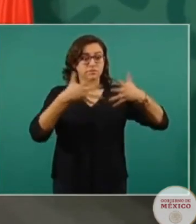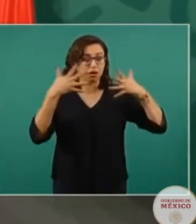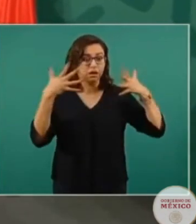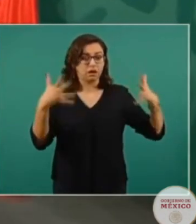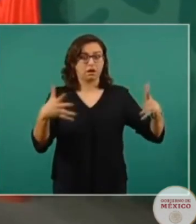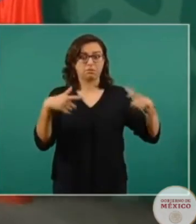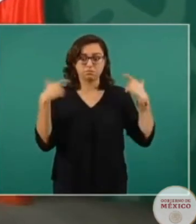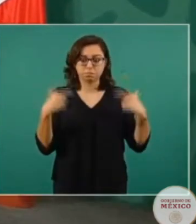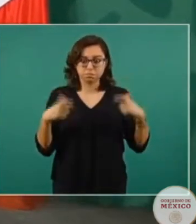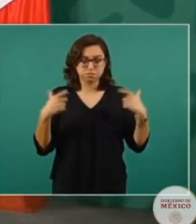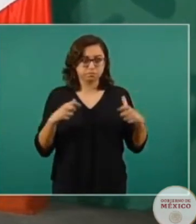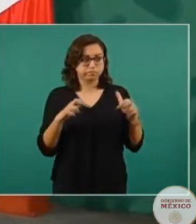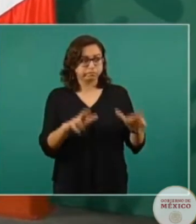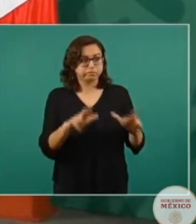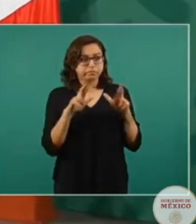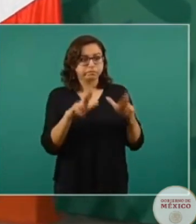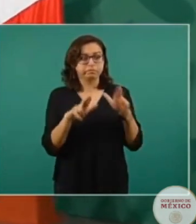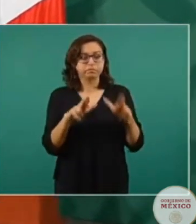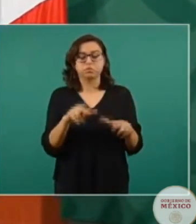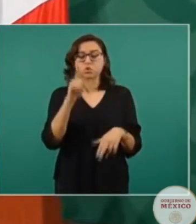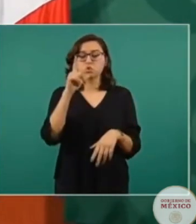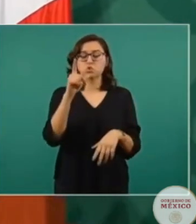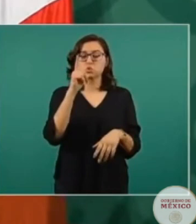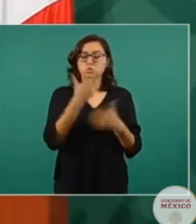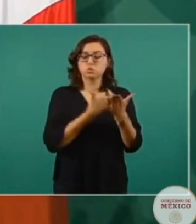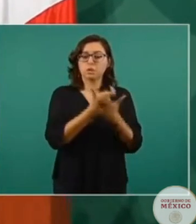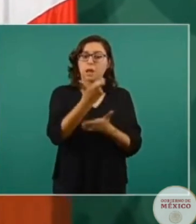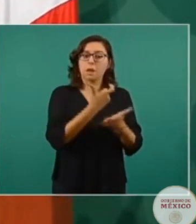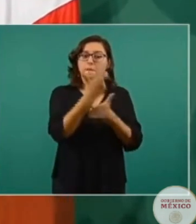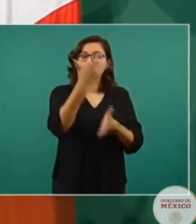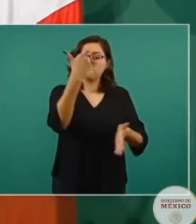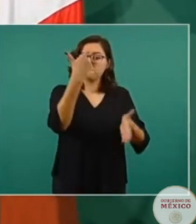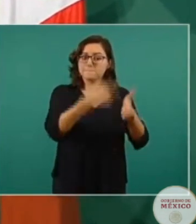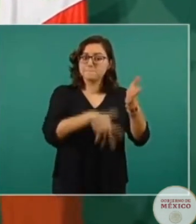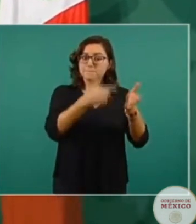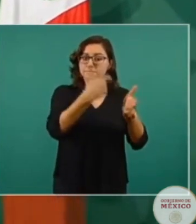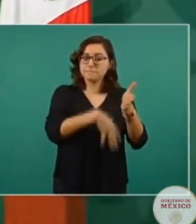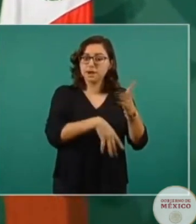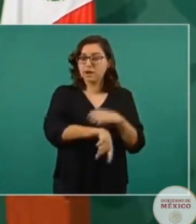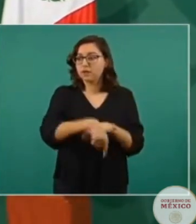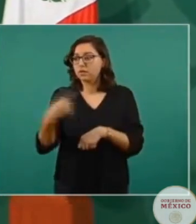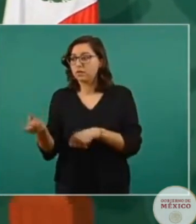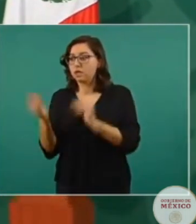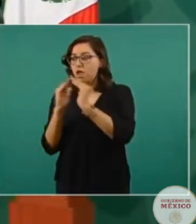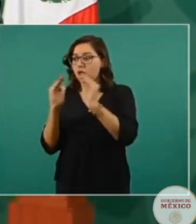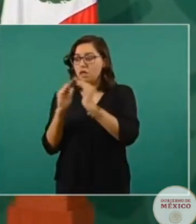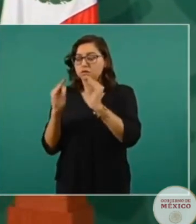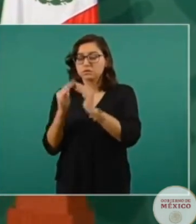menos luz, sus tarifas de luz, estén más bajas que lo que paga un hogar